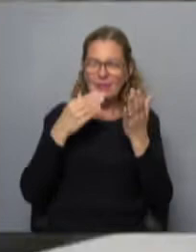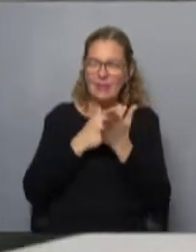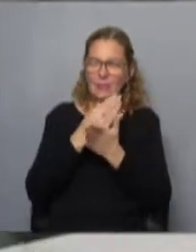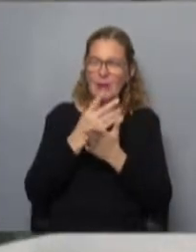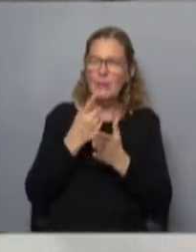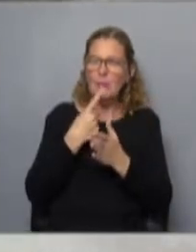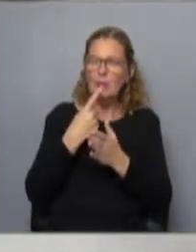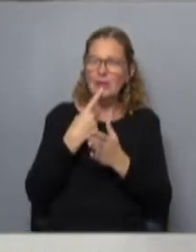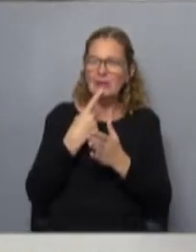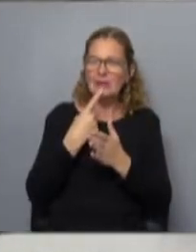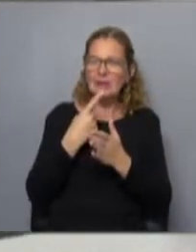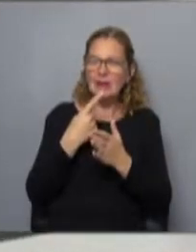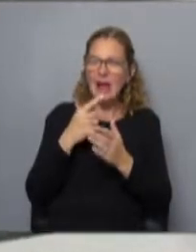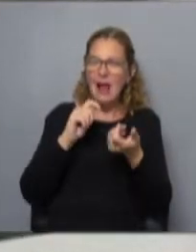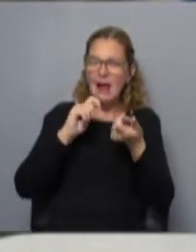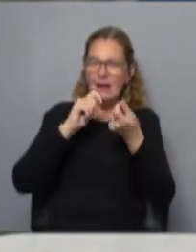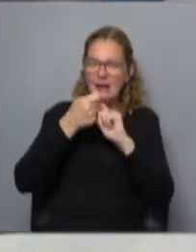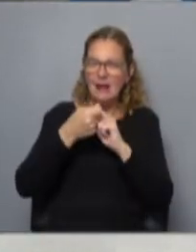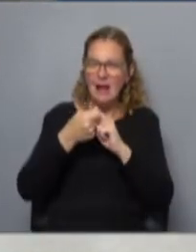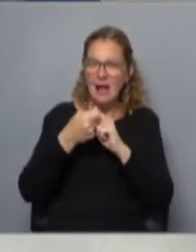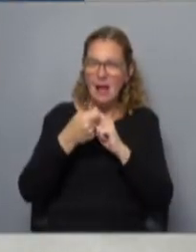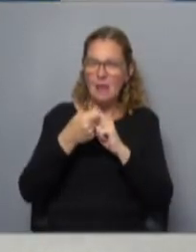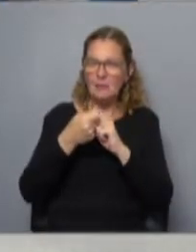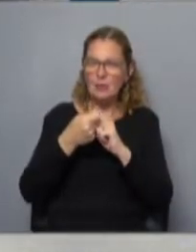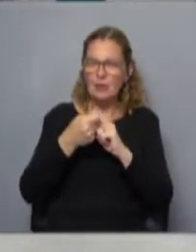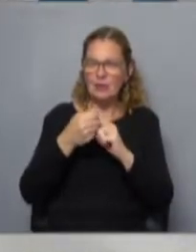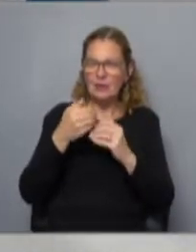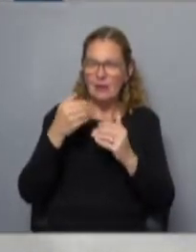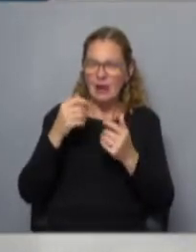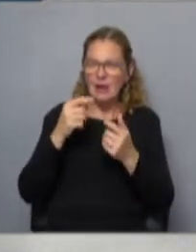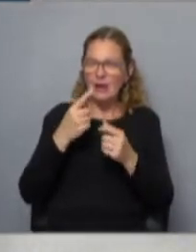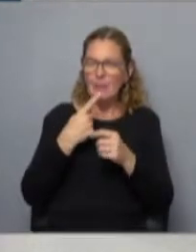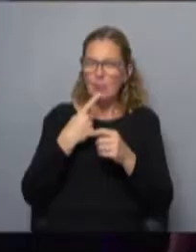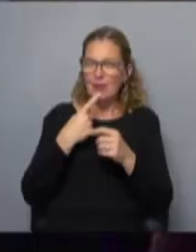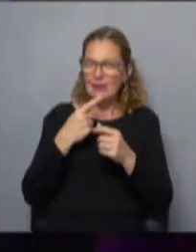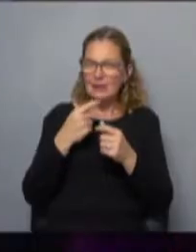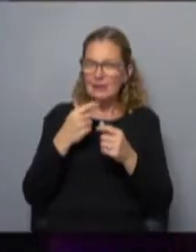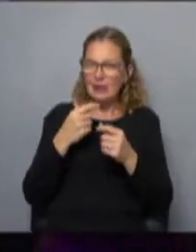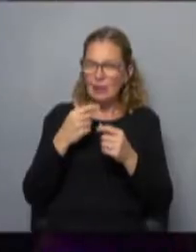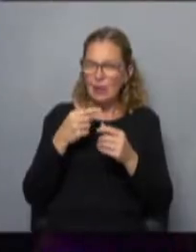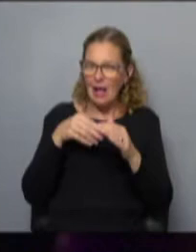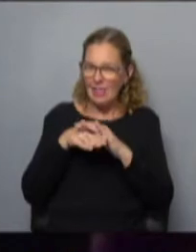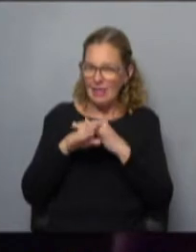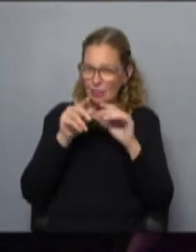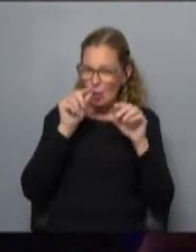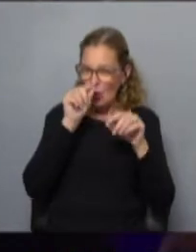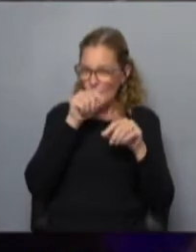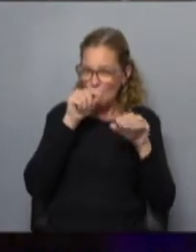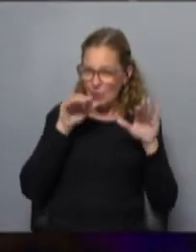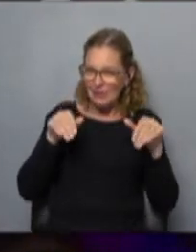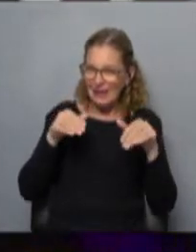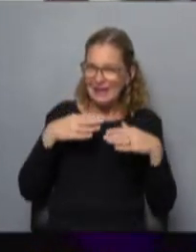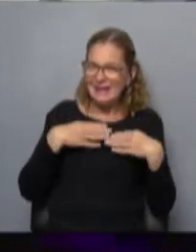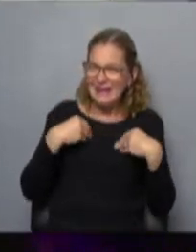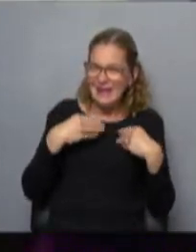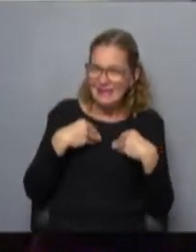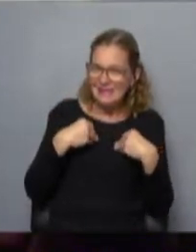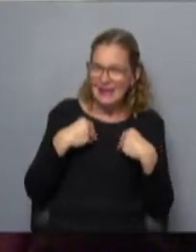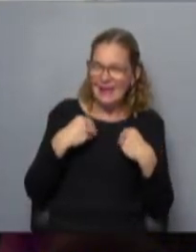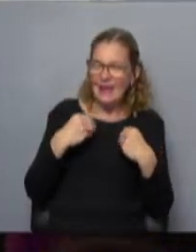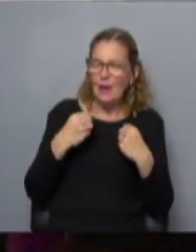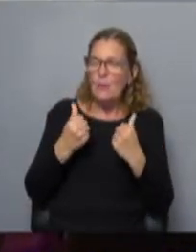políticas de moderación, el cambio que ha ido ocurriendo en las políticas de moderación de contenidos de Twitter. Él siente que